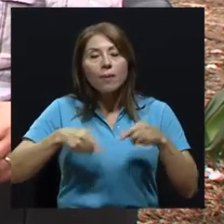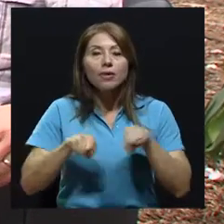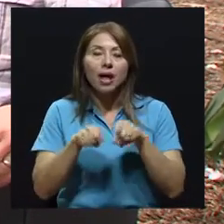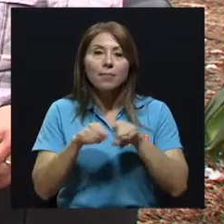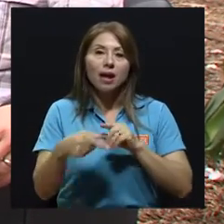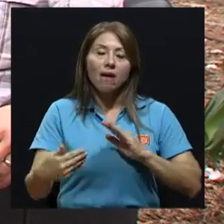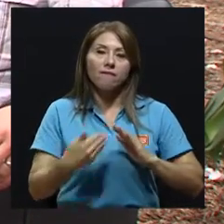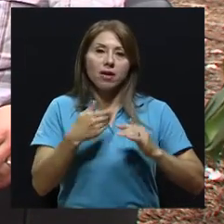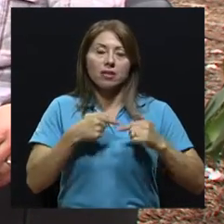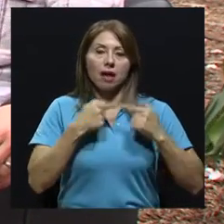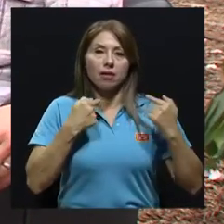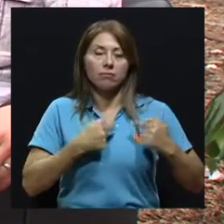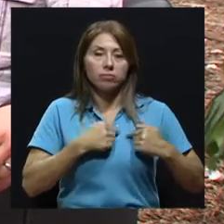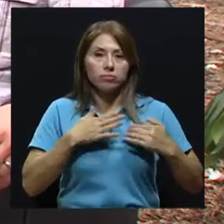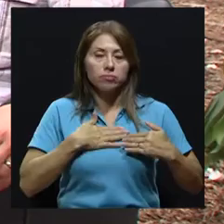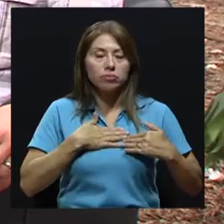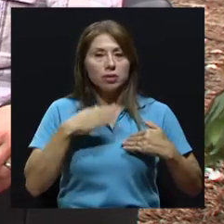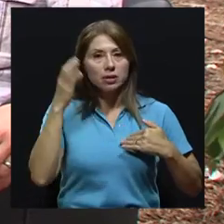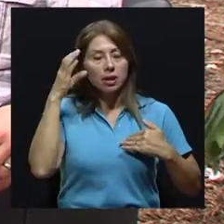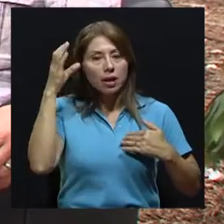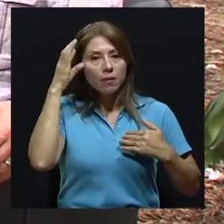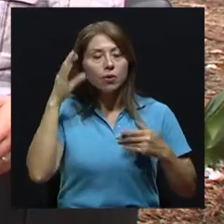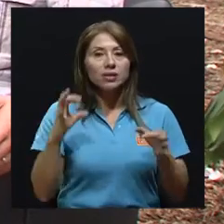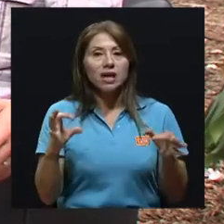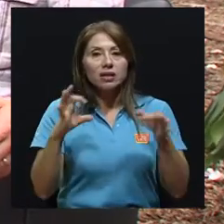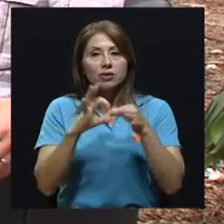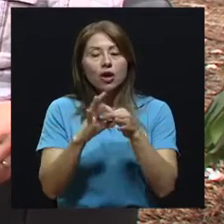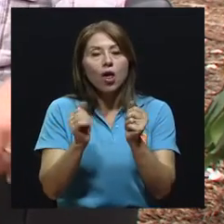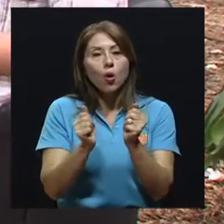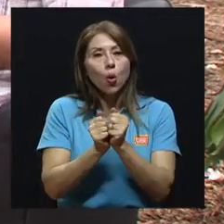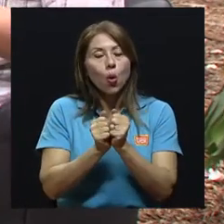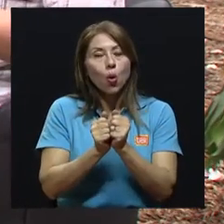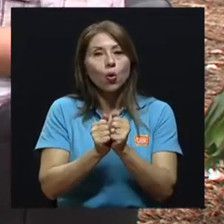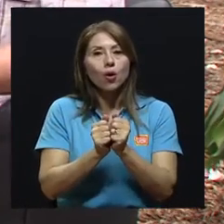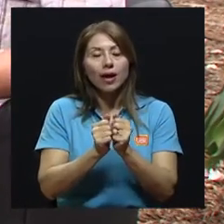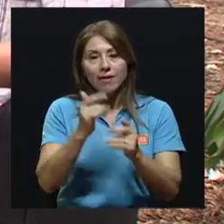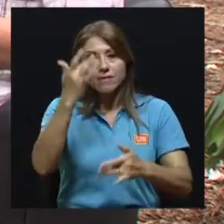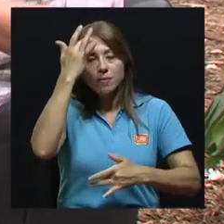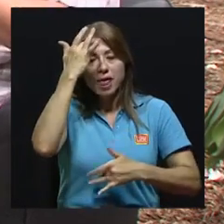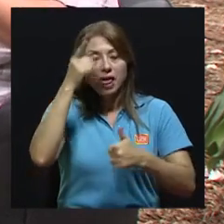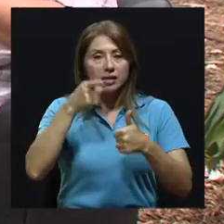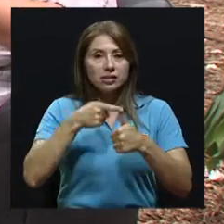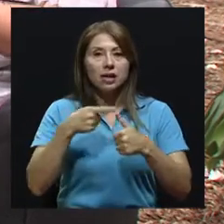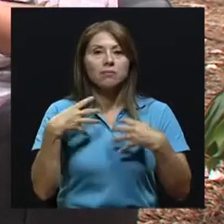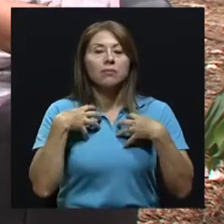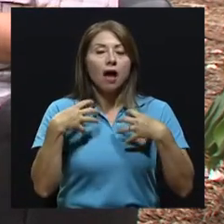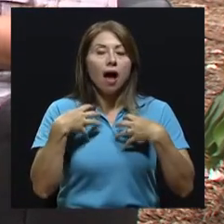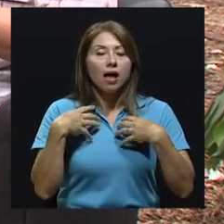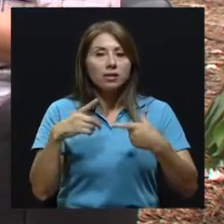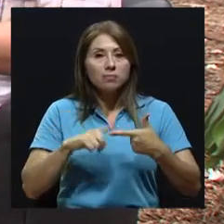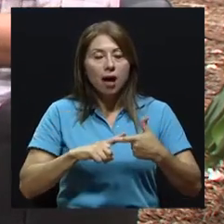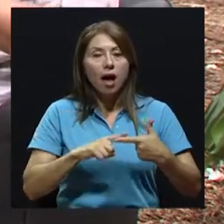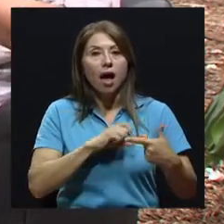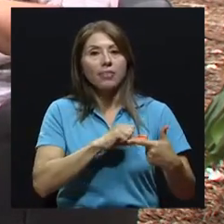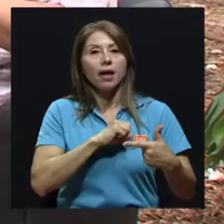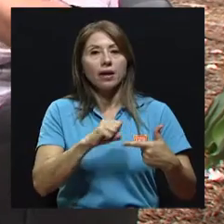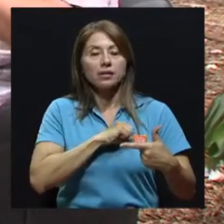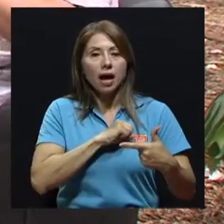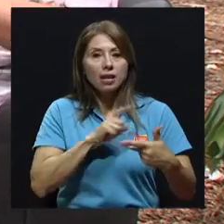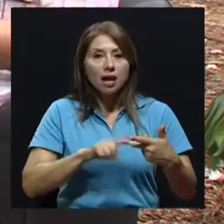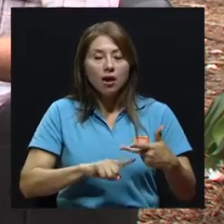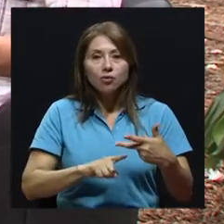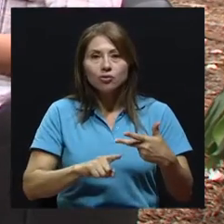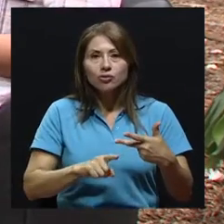cardiovascular. Y está relacionado a varias enfermedades, no solamente al asma, inclusive ataques cardíacos. Pues hay